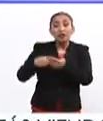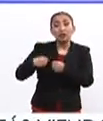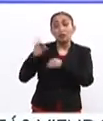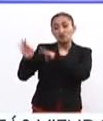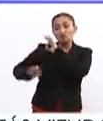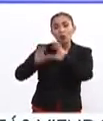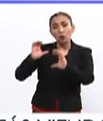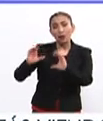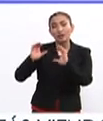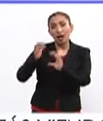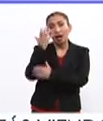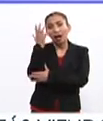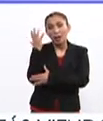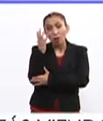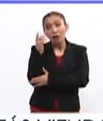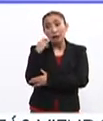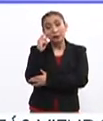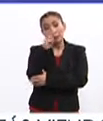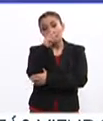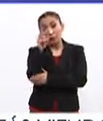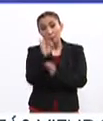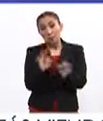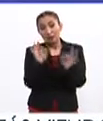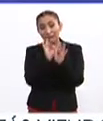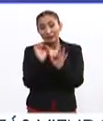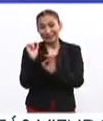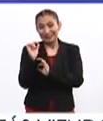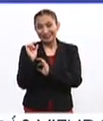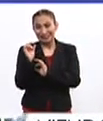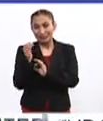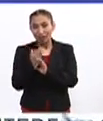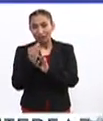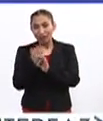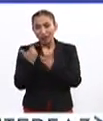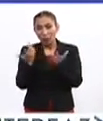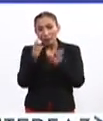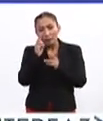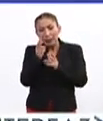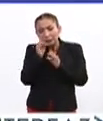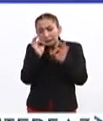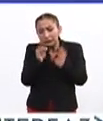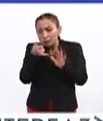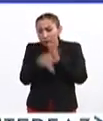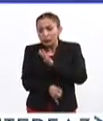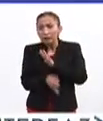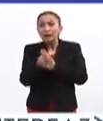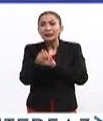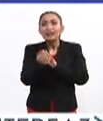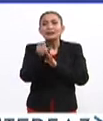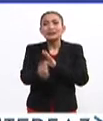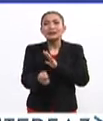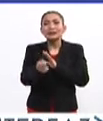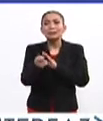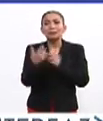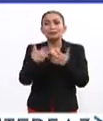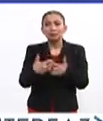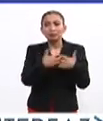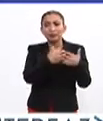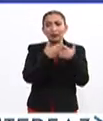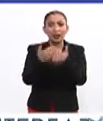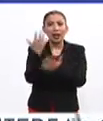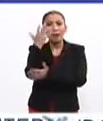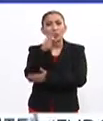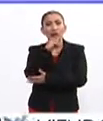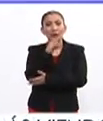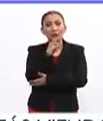bosques. Claro, sí, creo que es un panorama muy importante el que nos acabas de dar, de linear esta profundidad de lo que significa esta industria de los